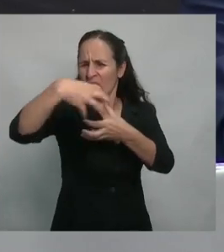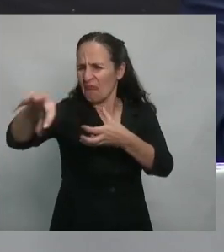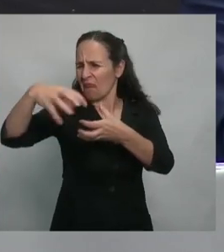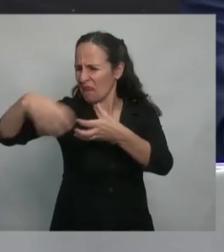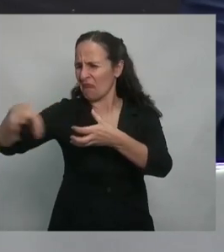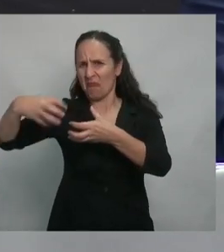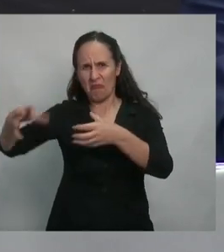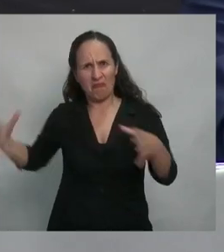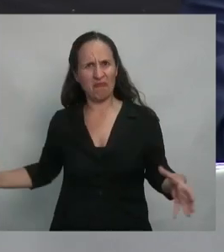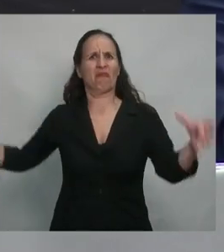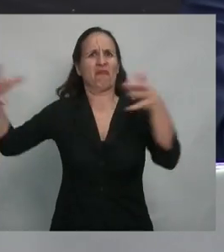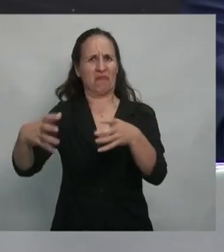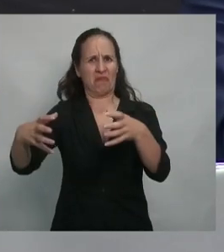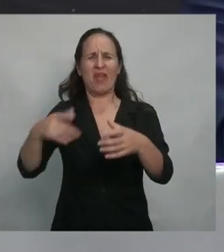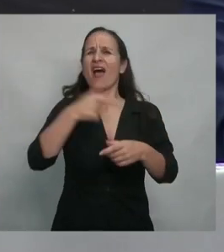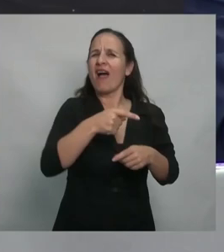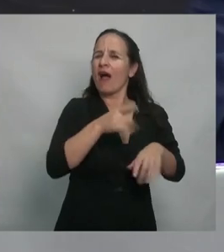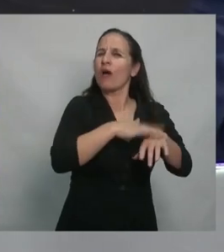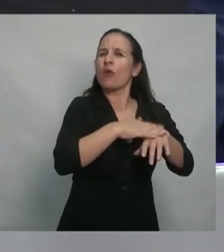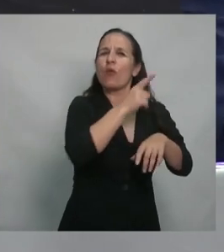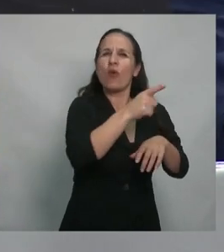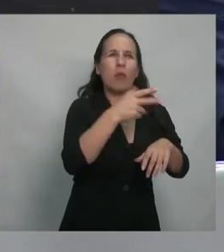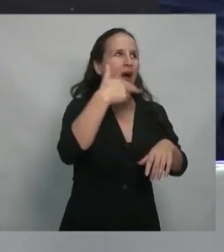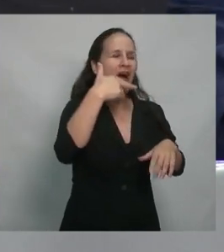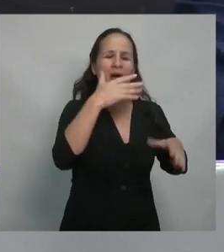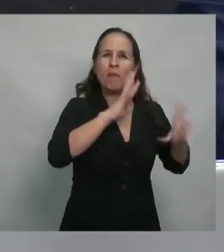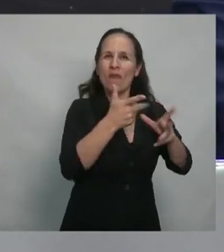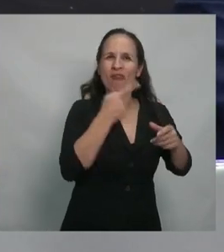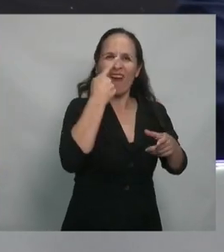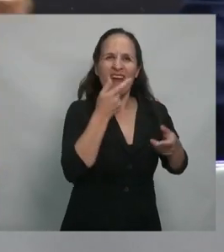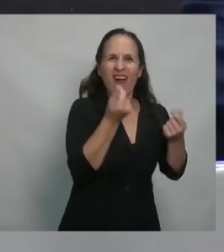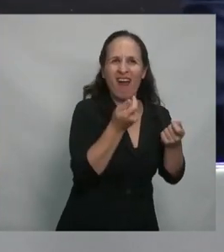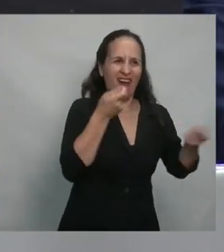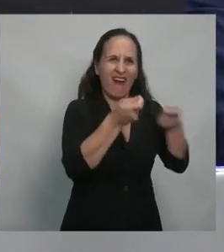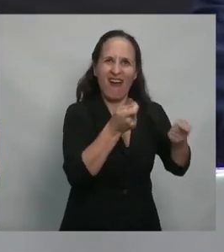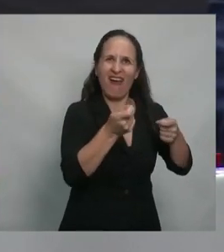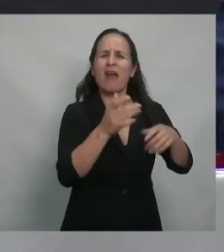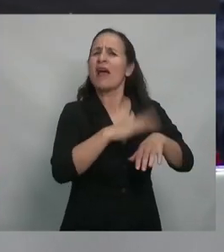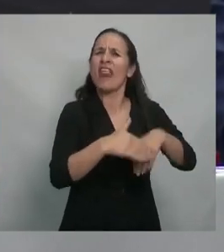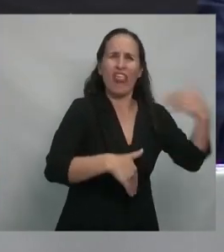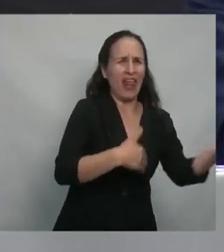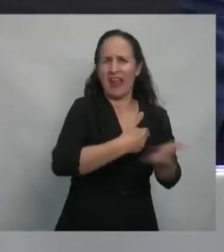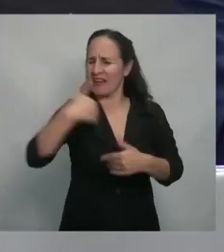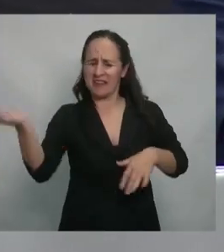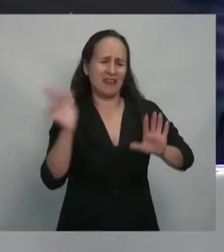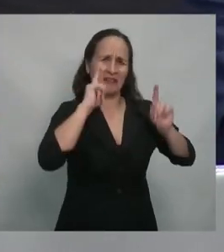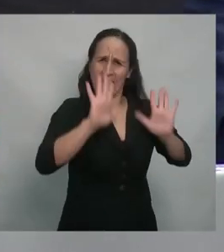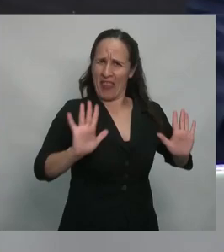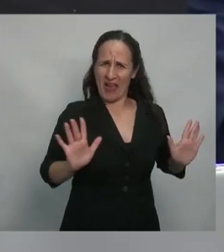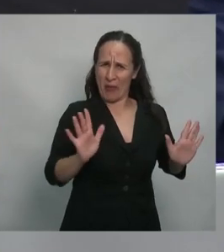agredidos por las políticas del neoliberalismo, que no es de derecha o izquierda. No, no señor.